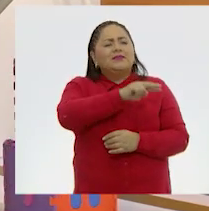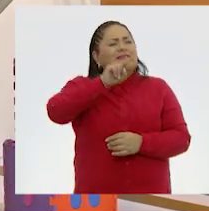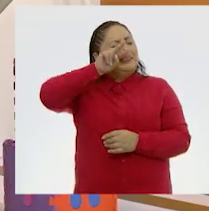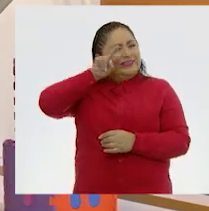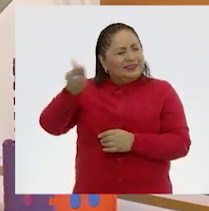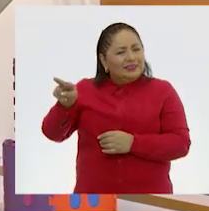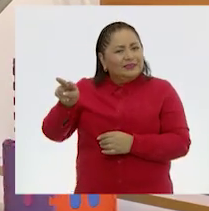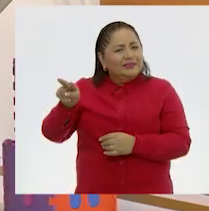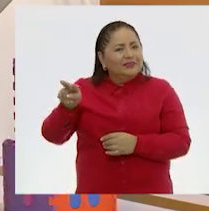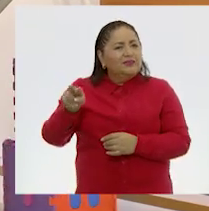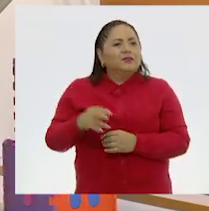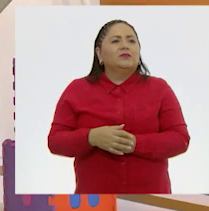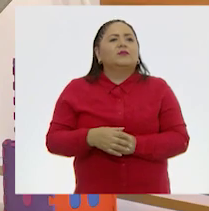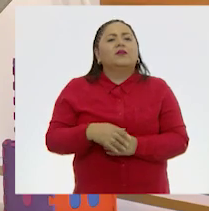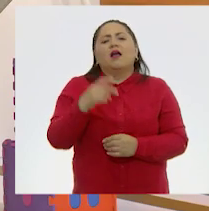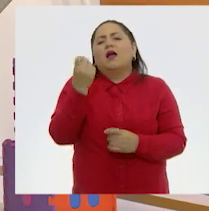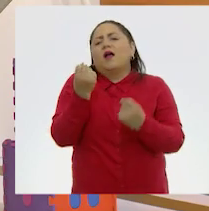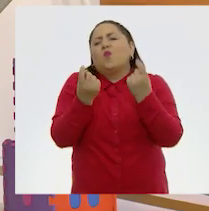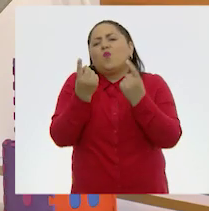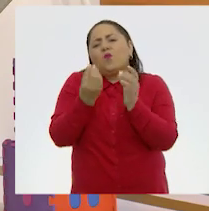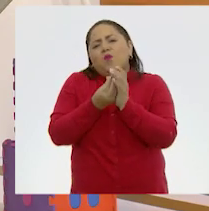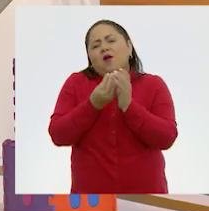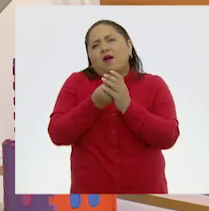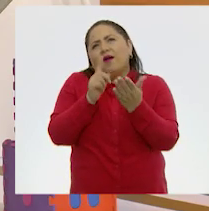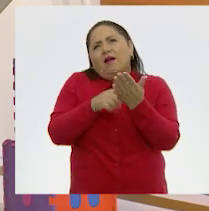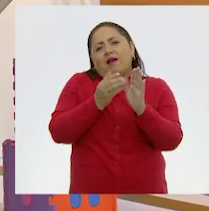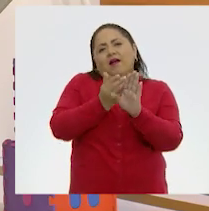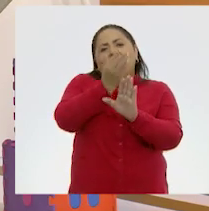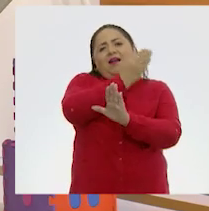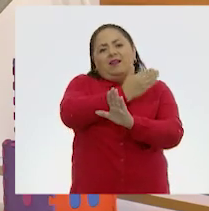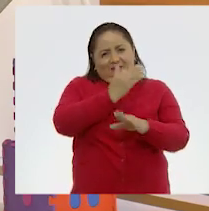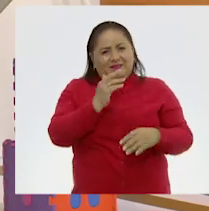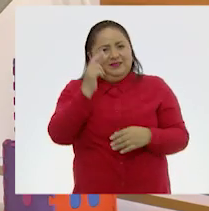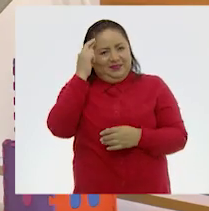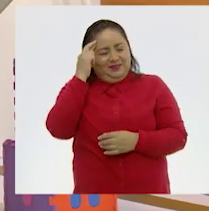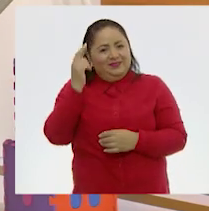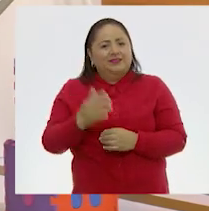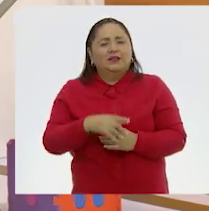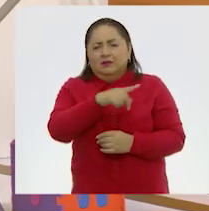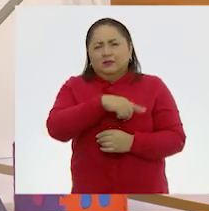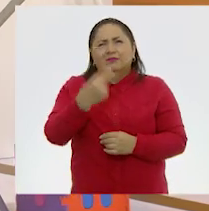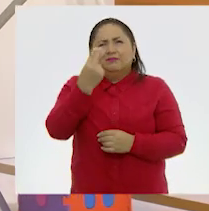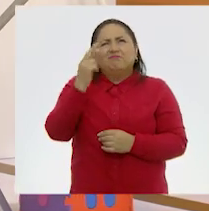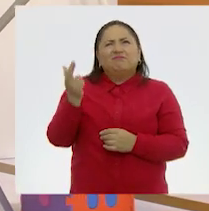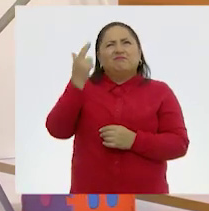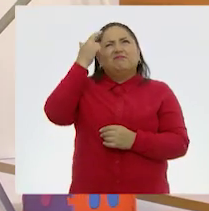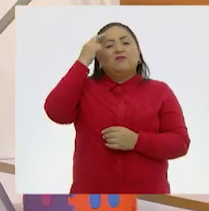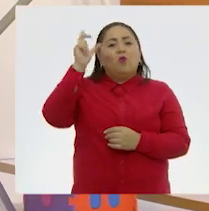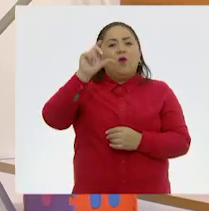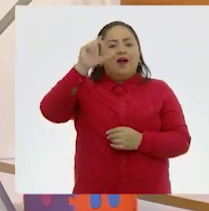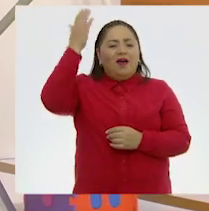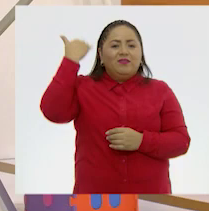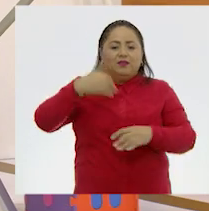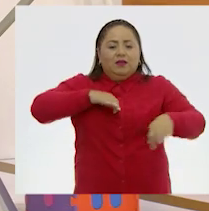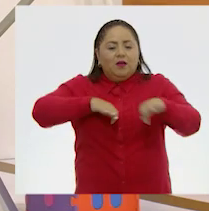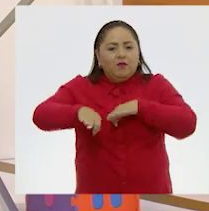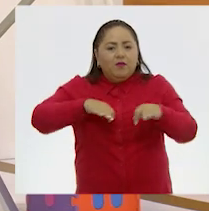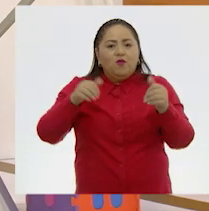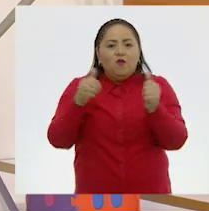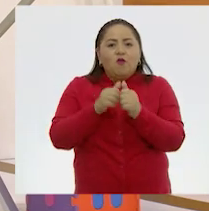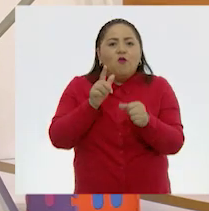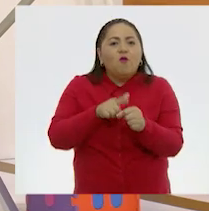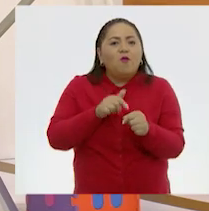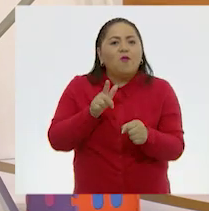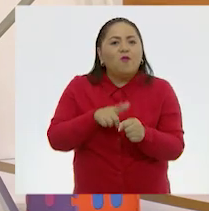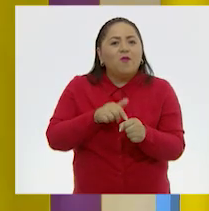alguna de las clases que ya se dieron, que recordáramos cuando estuvimos trabajando con los